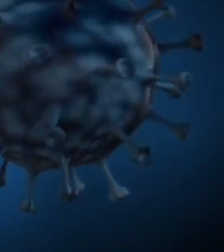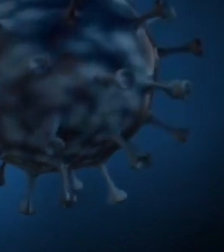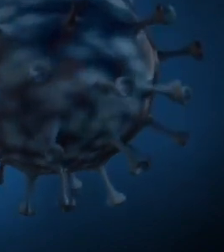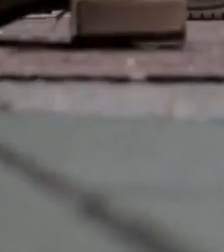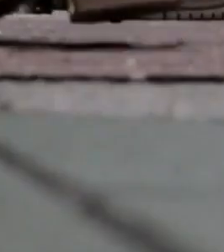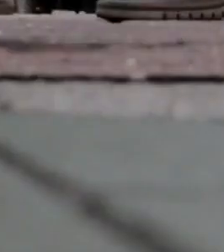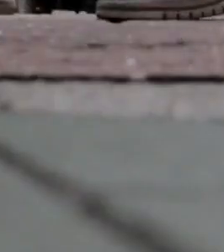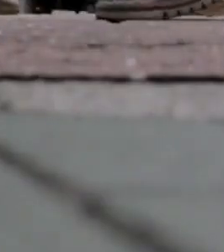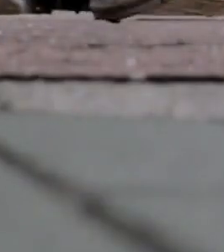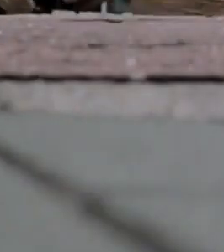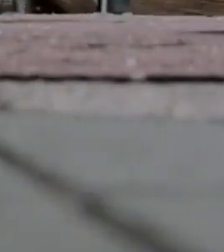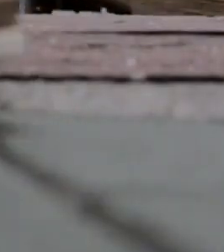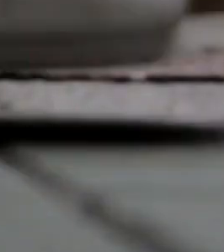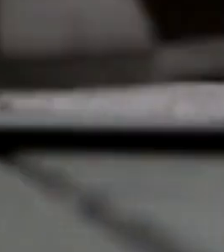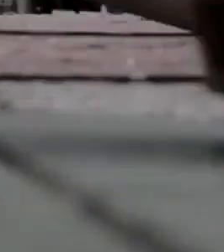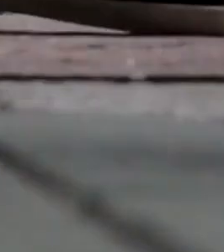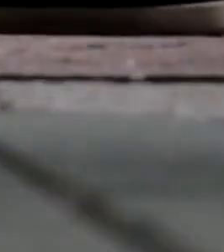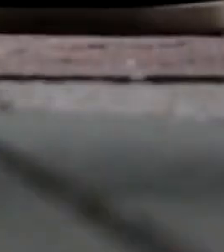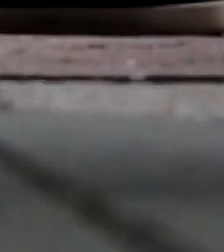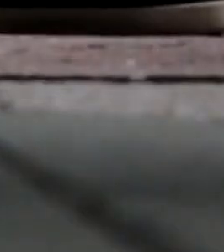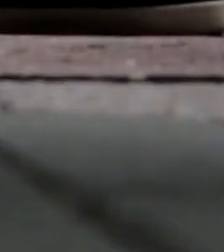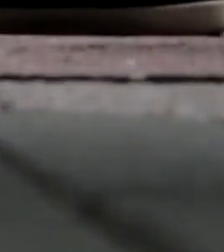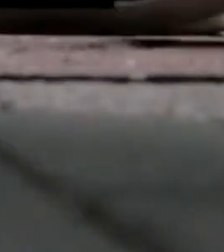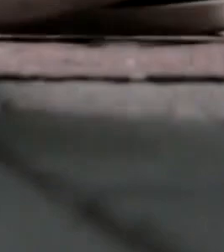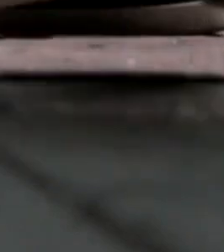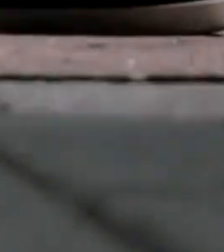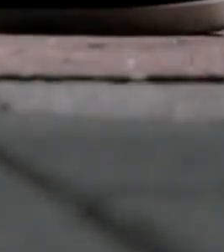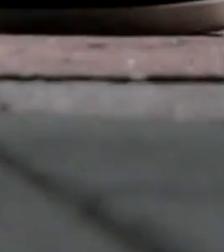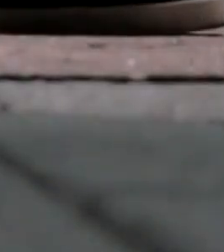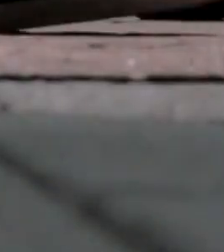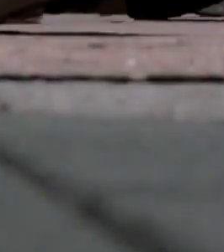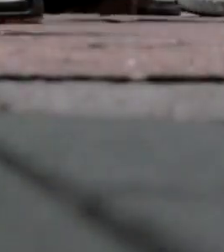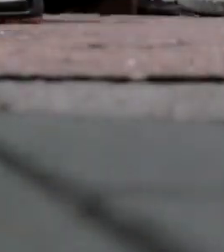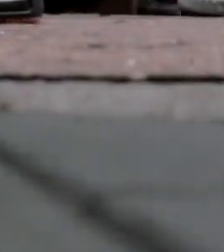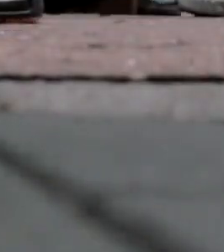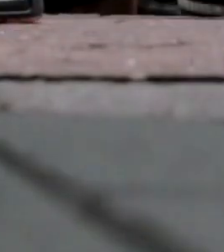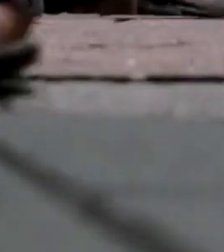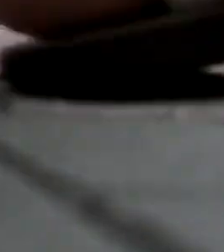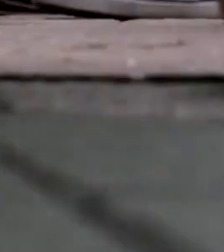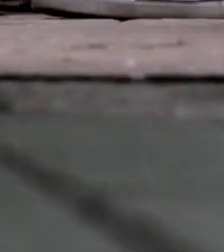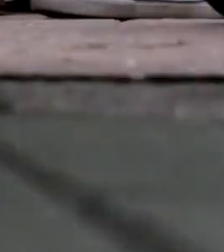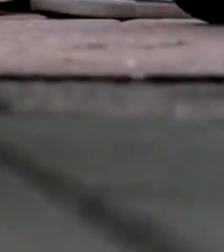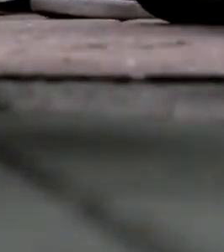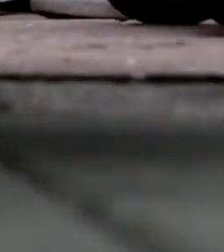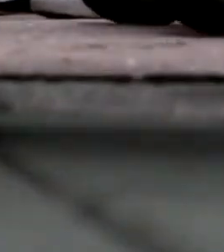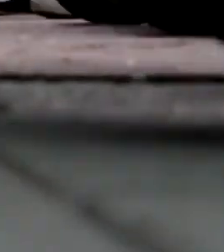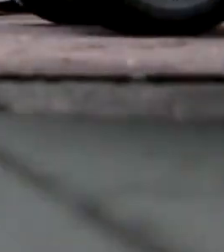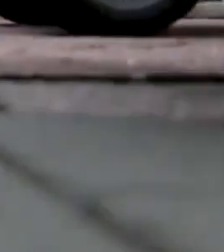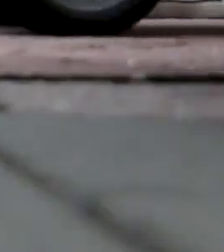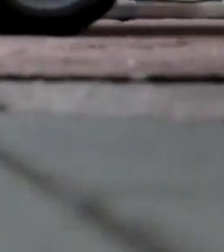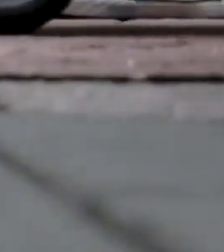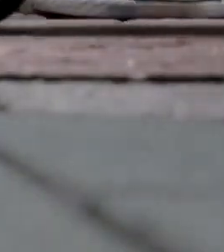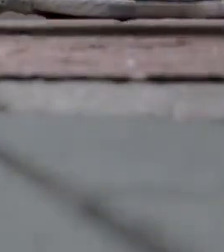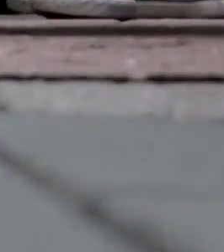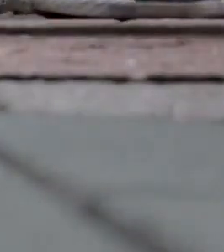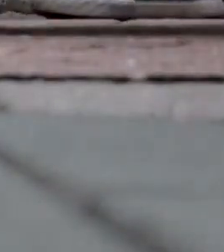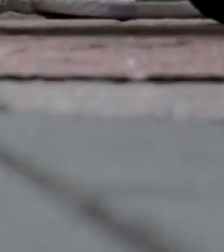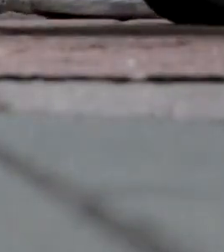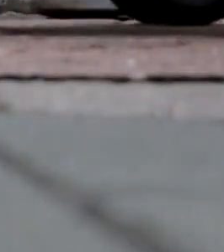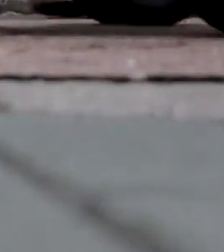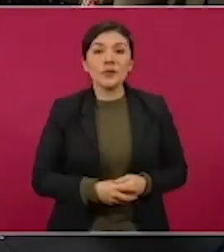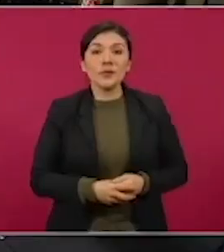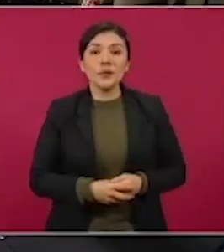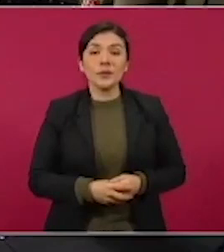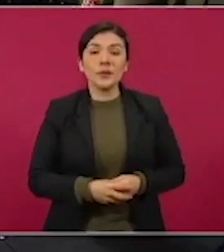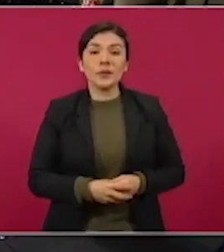73 personas cuentan con su esquema completo y 5 personas con la aplicación del refuerzo de la vacunación contra COVID-19.